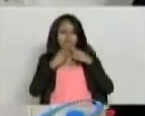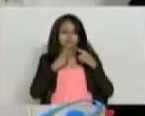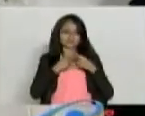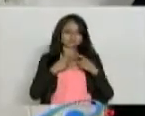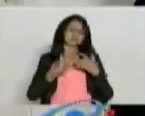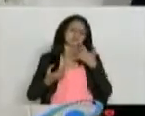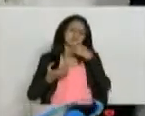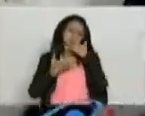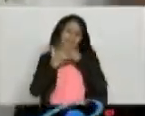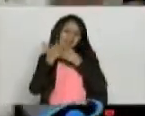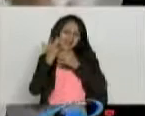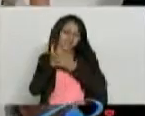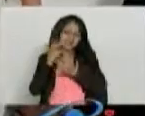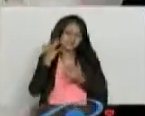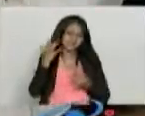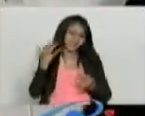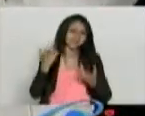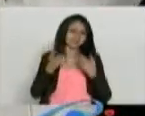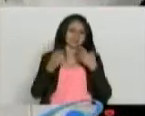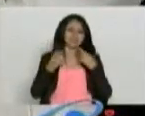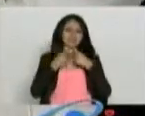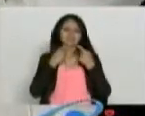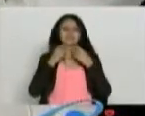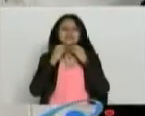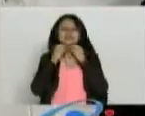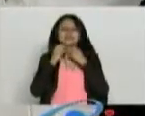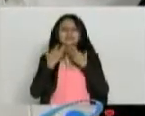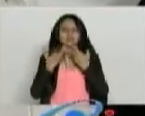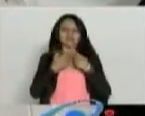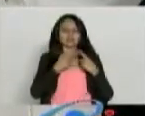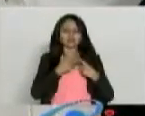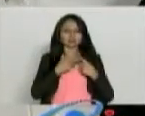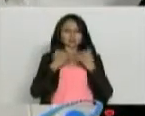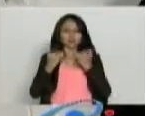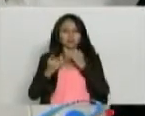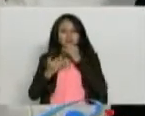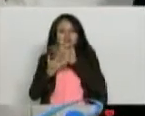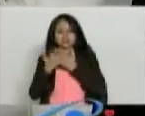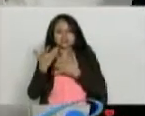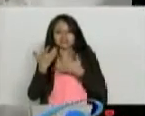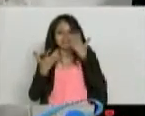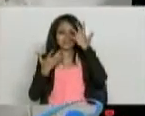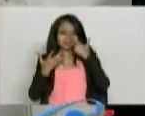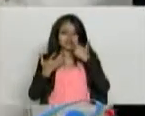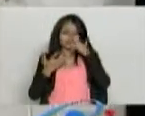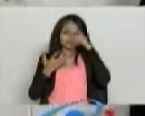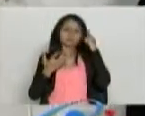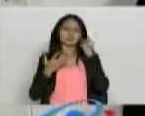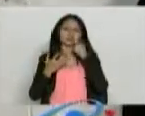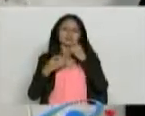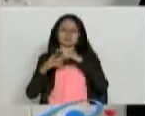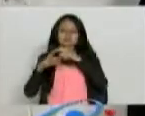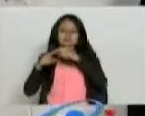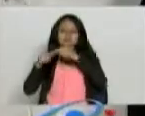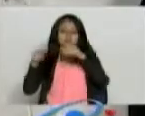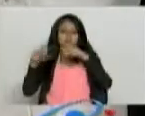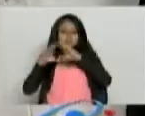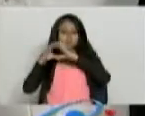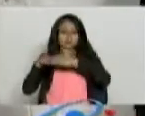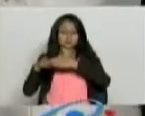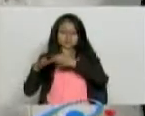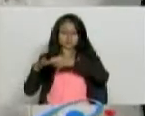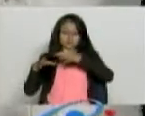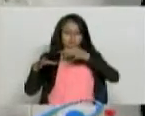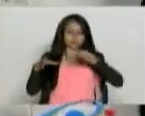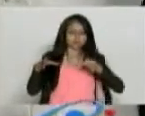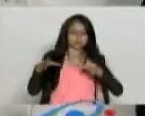colesterol, triglicéridos, todo. En la sangre hay una lectura muy grande. Pero en el cuadro hemático hay uno que se llama plaquetas. Y las plaquetas